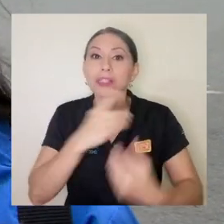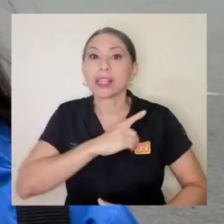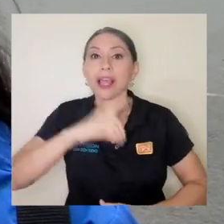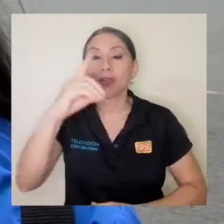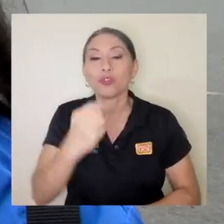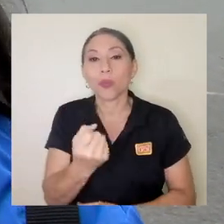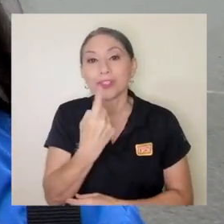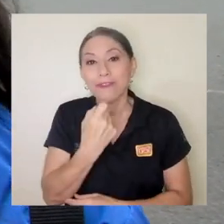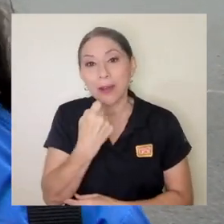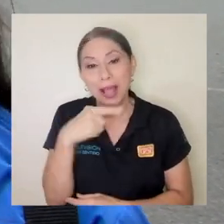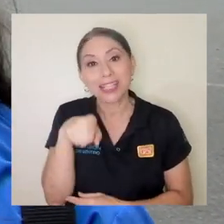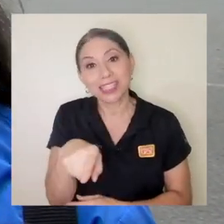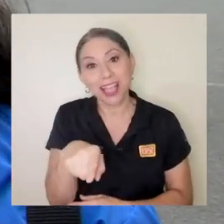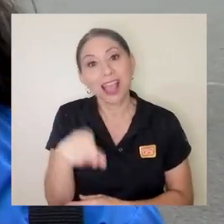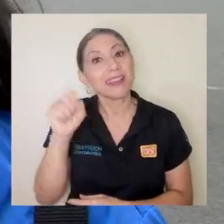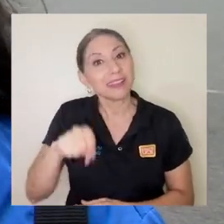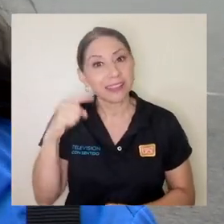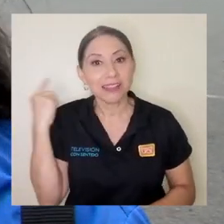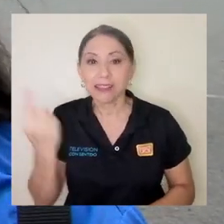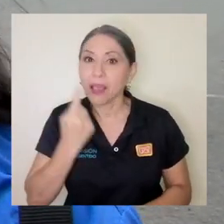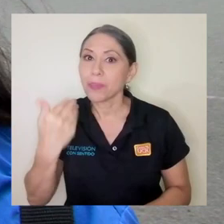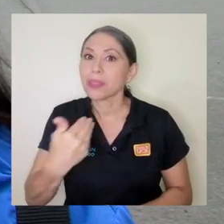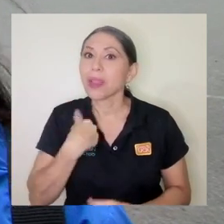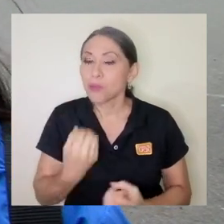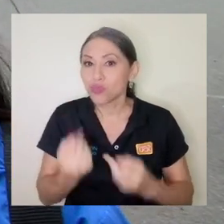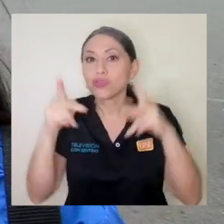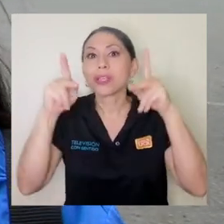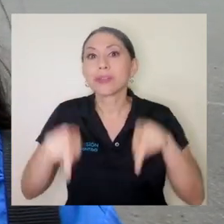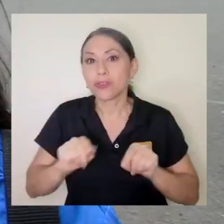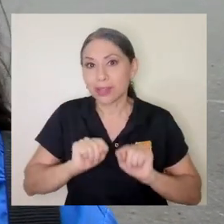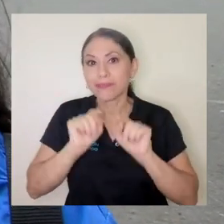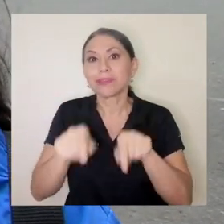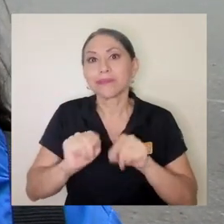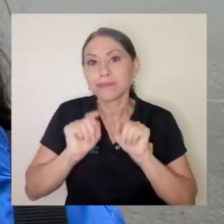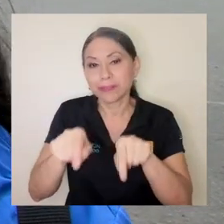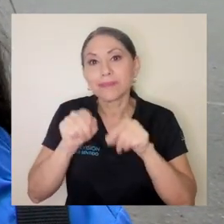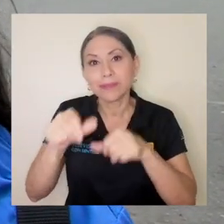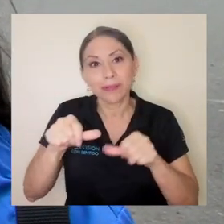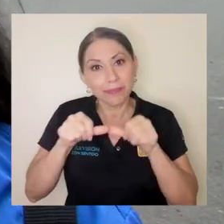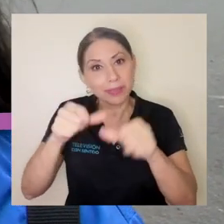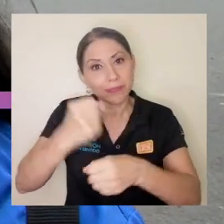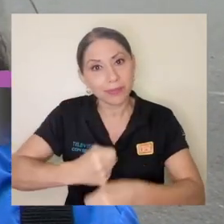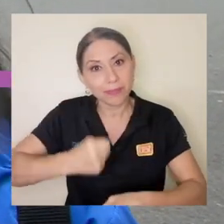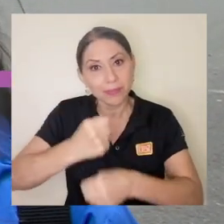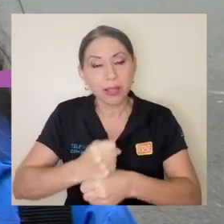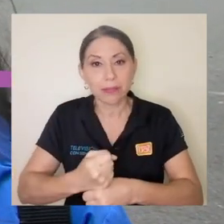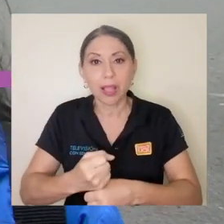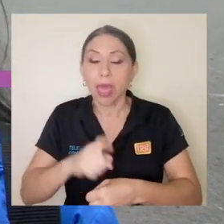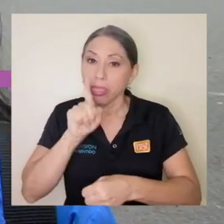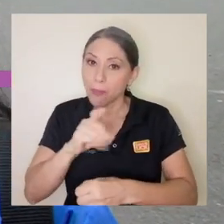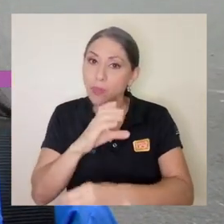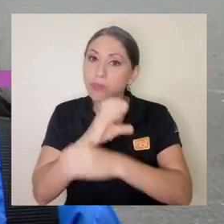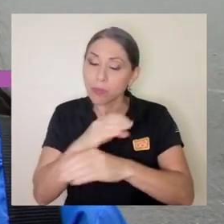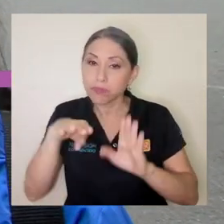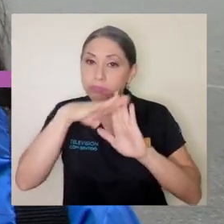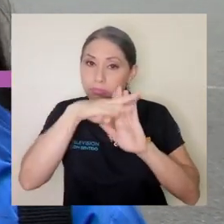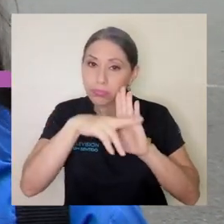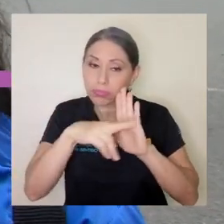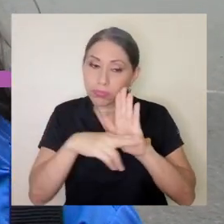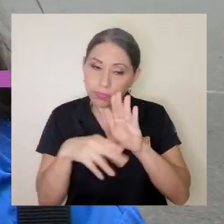sí siempre tenemos bastante público de tomar las normas básicas